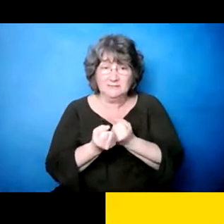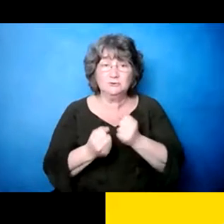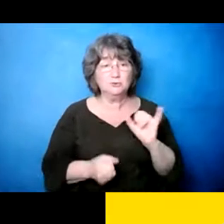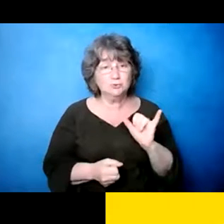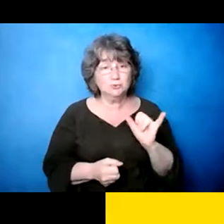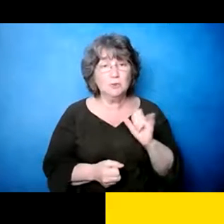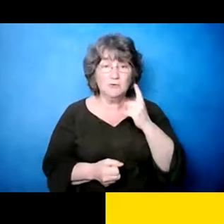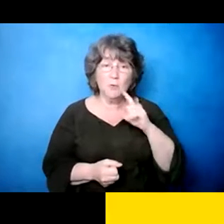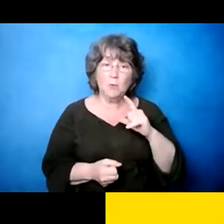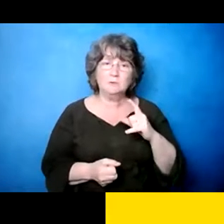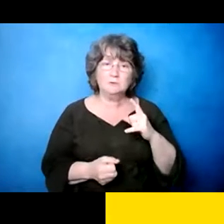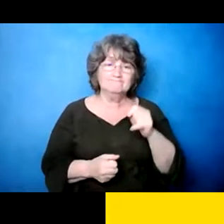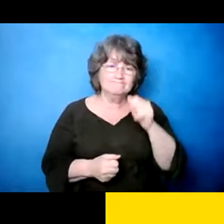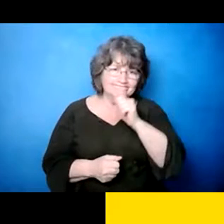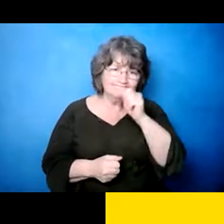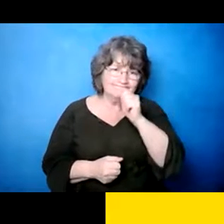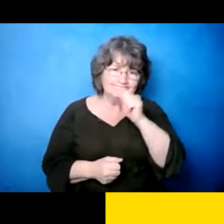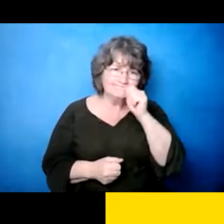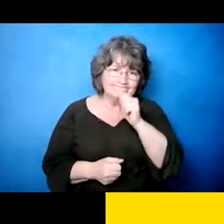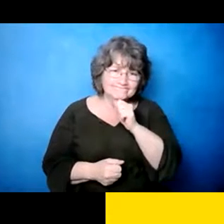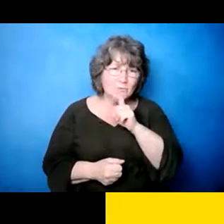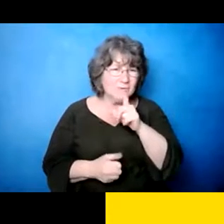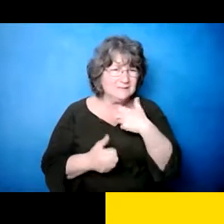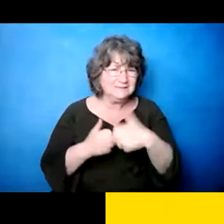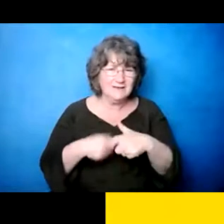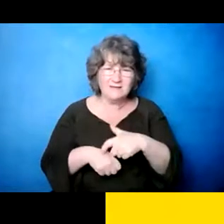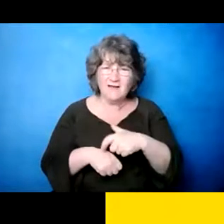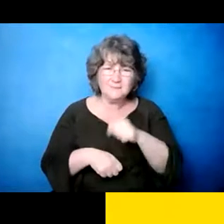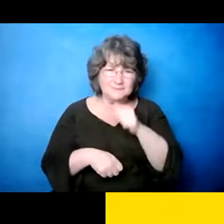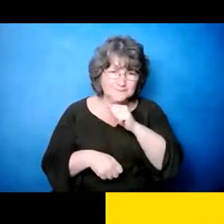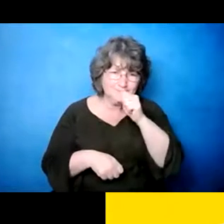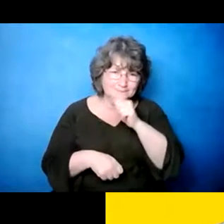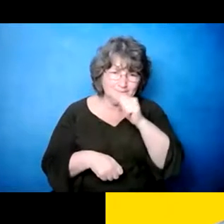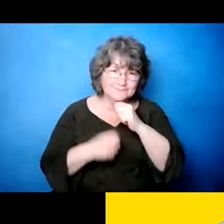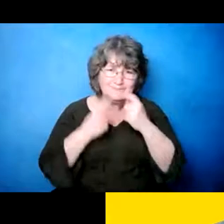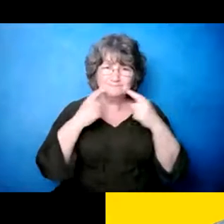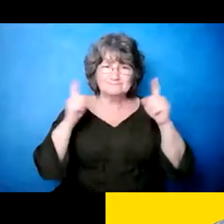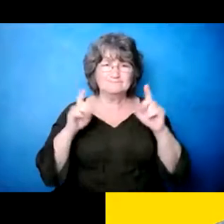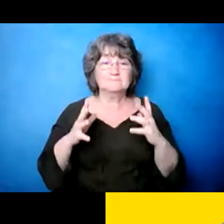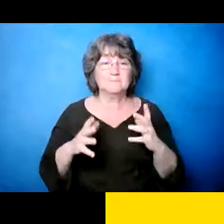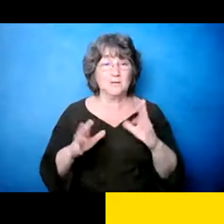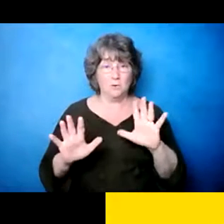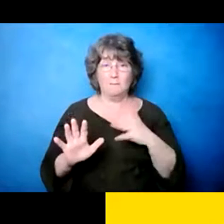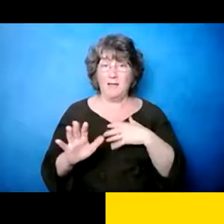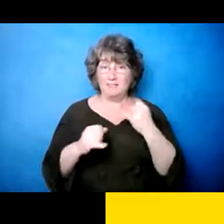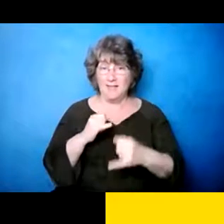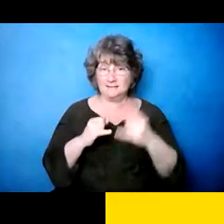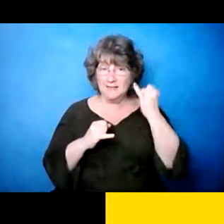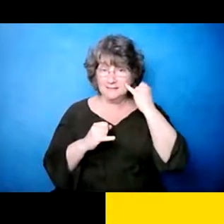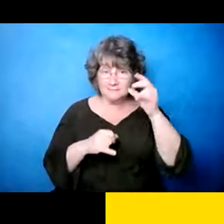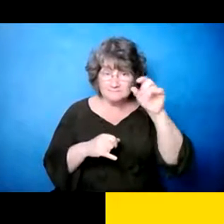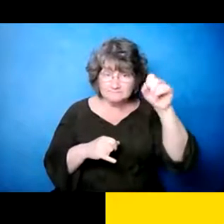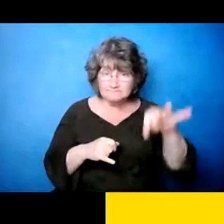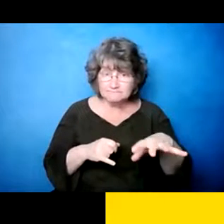defensores de defensores propios y mi último pensamiento es que si usted nunca ha estado